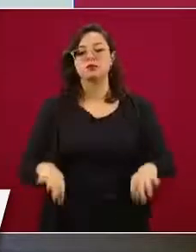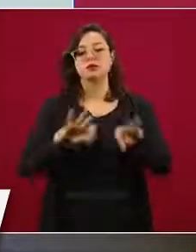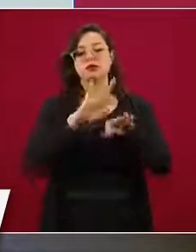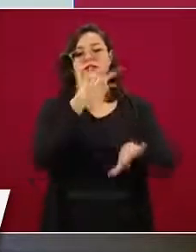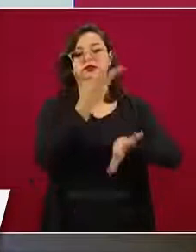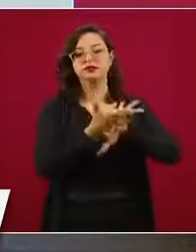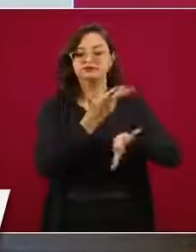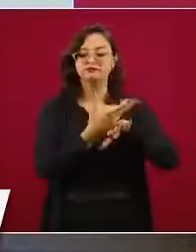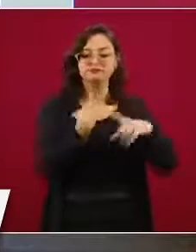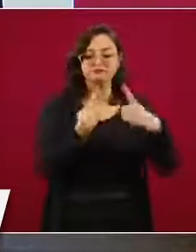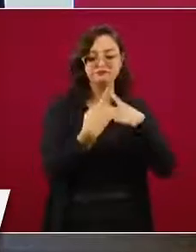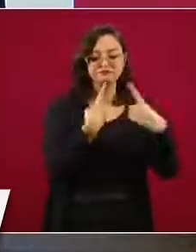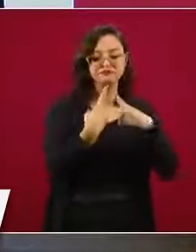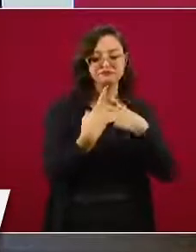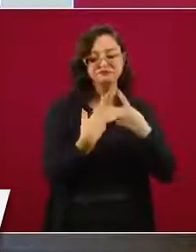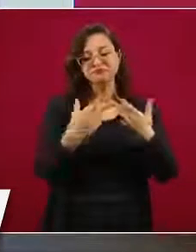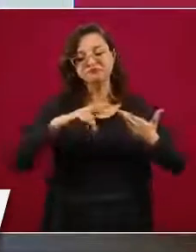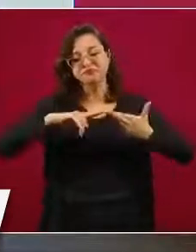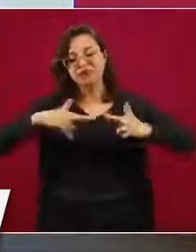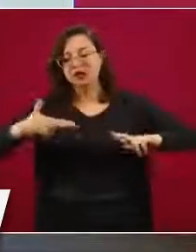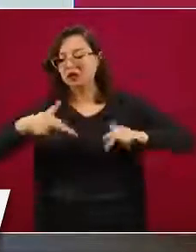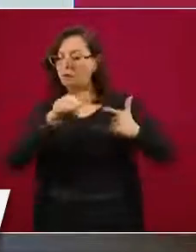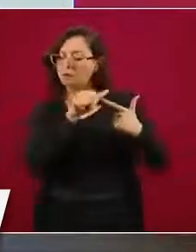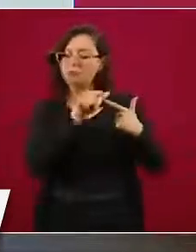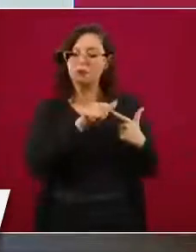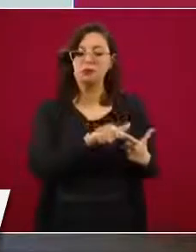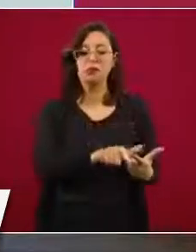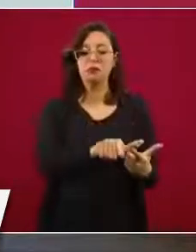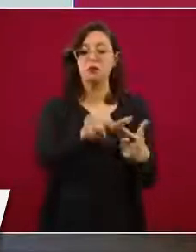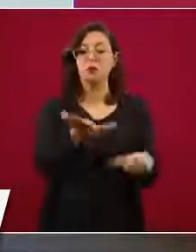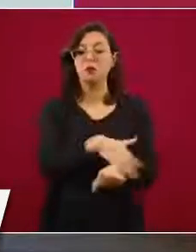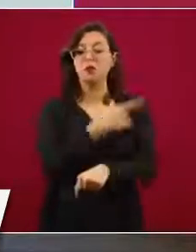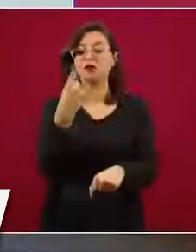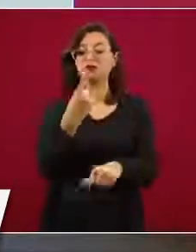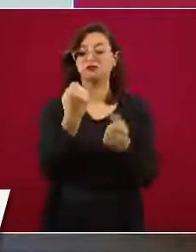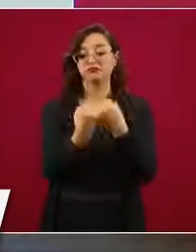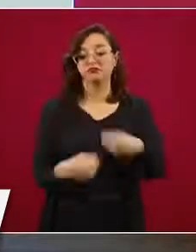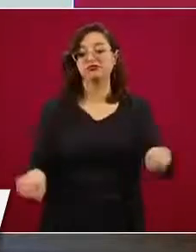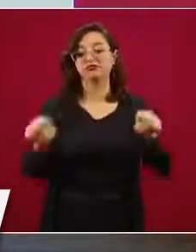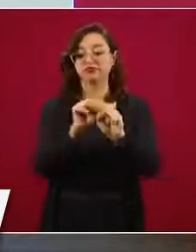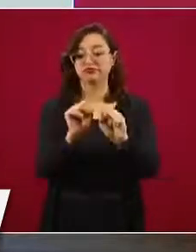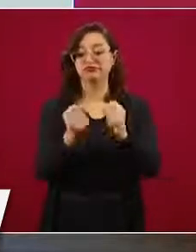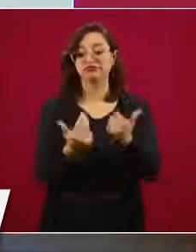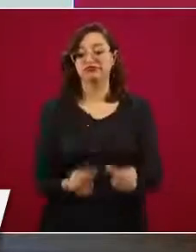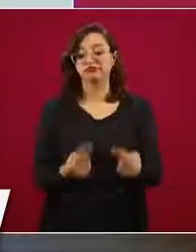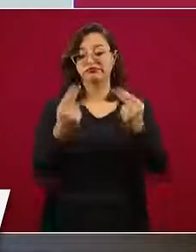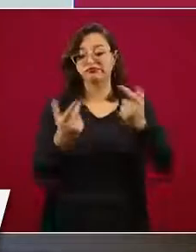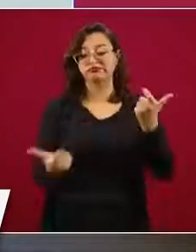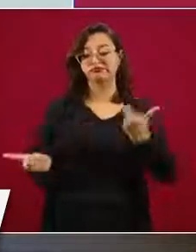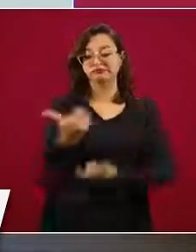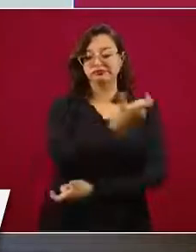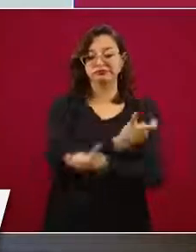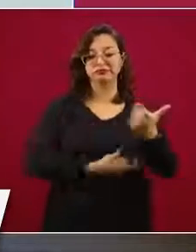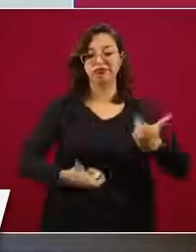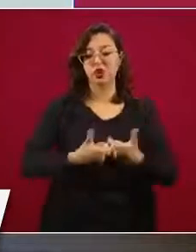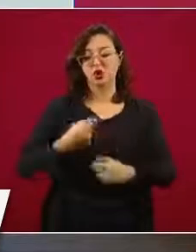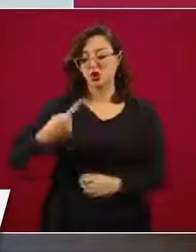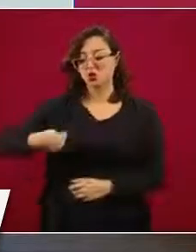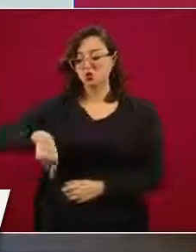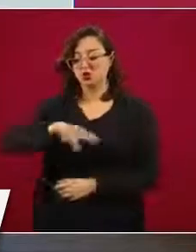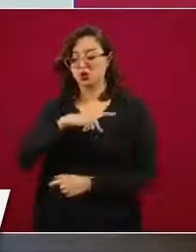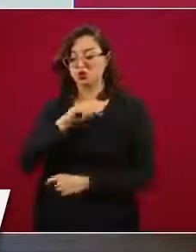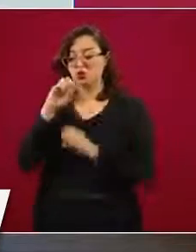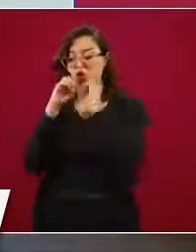Estados Unidos, nuestro principal socio comercial y económico. Las organizaciones del sector privado